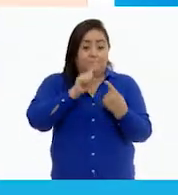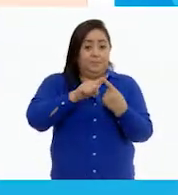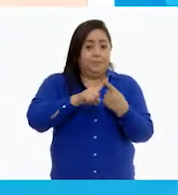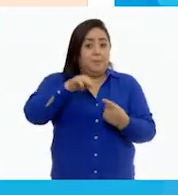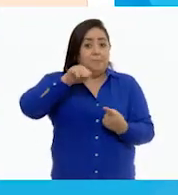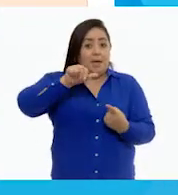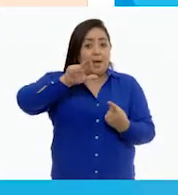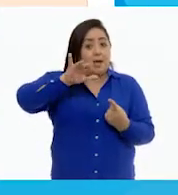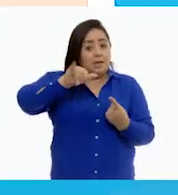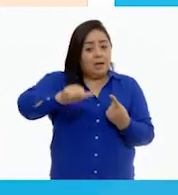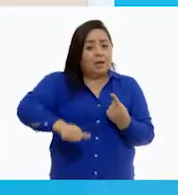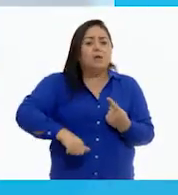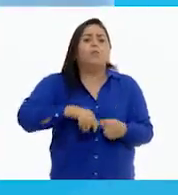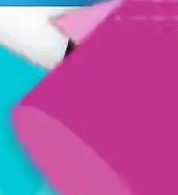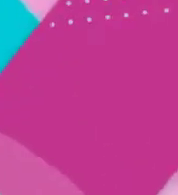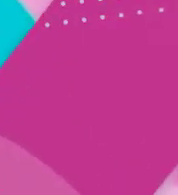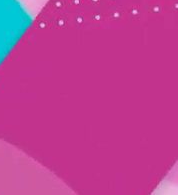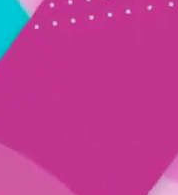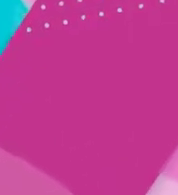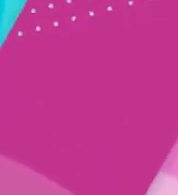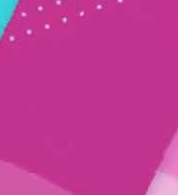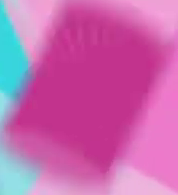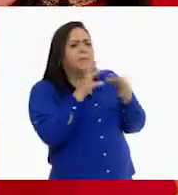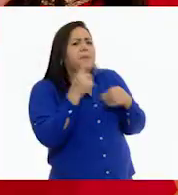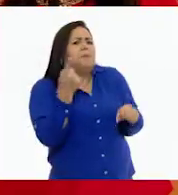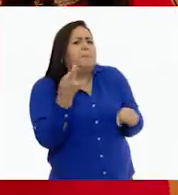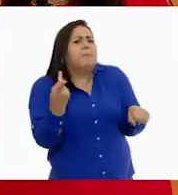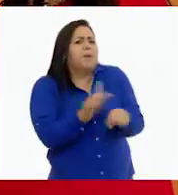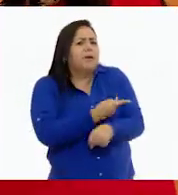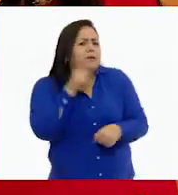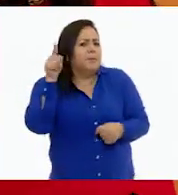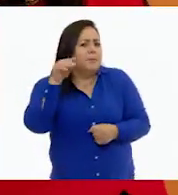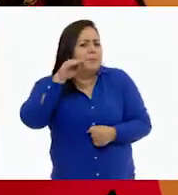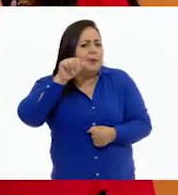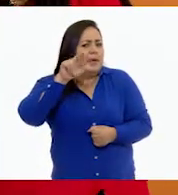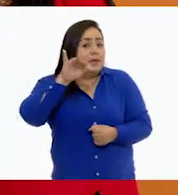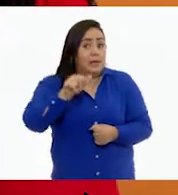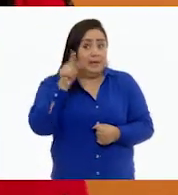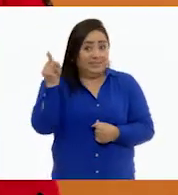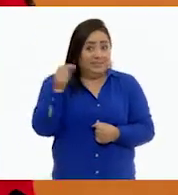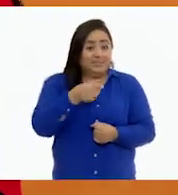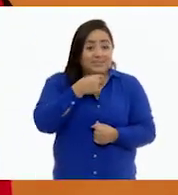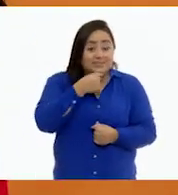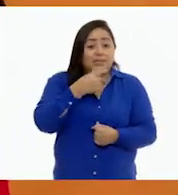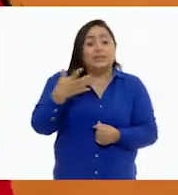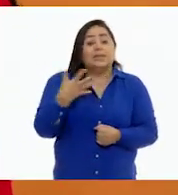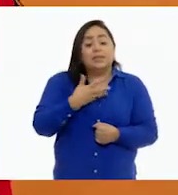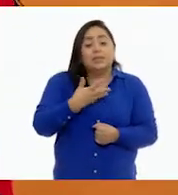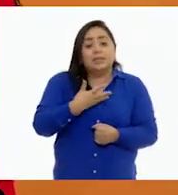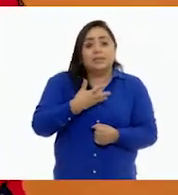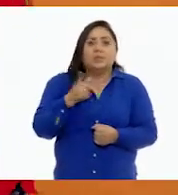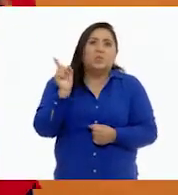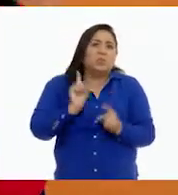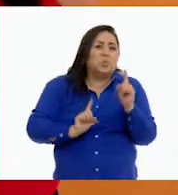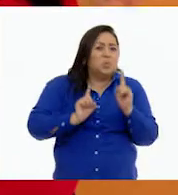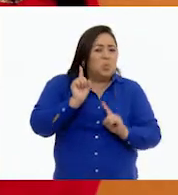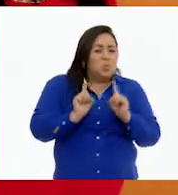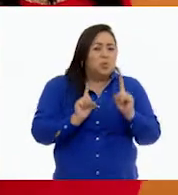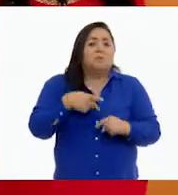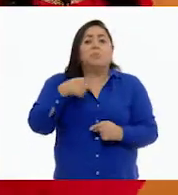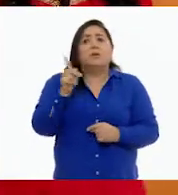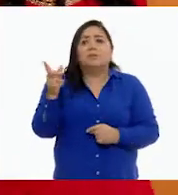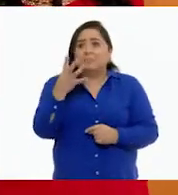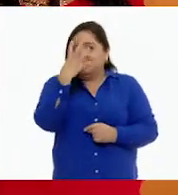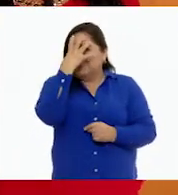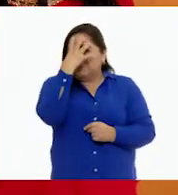es María. Y te voy a contar qué es lo que está pasando con María. Ajá. María tiene una duda, pero le da